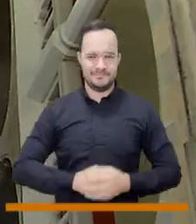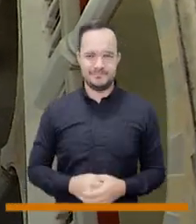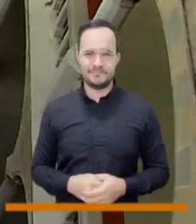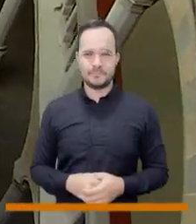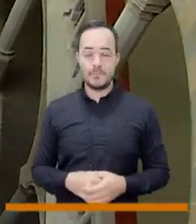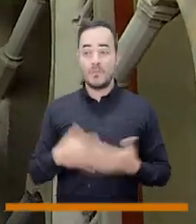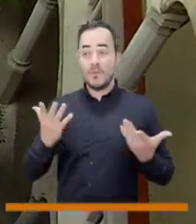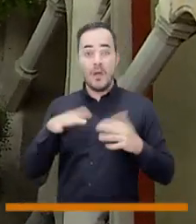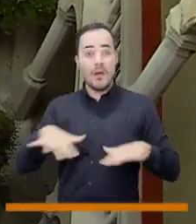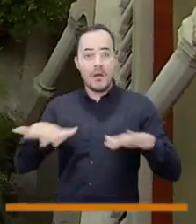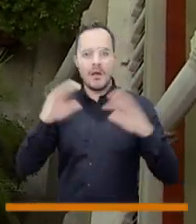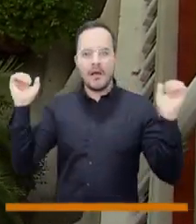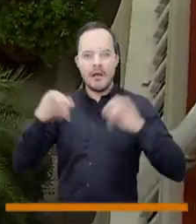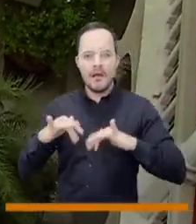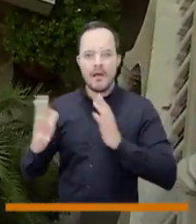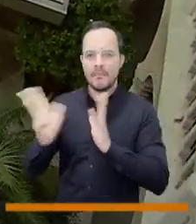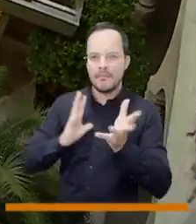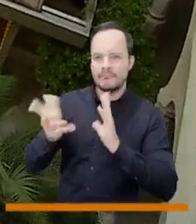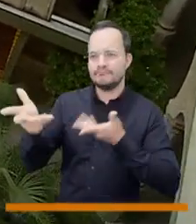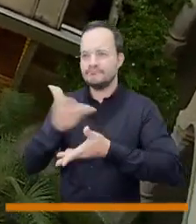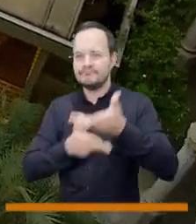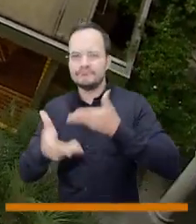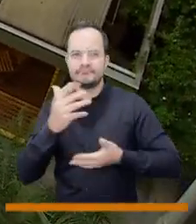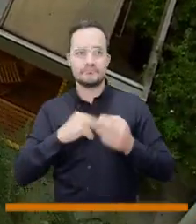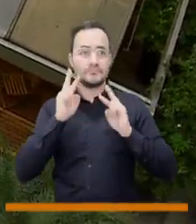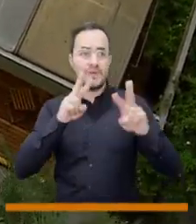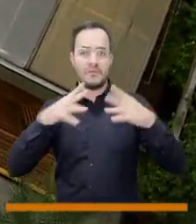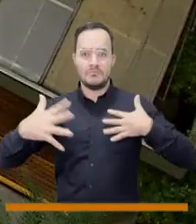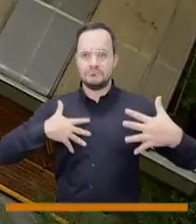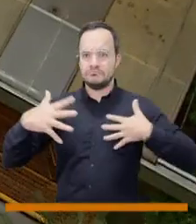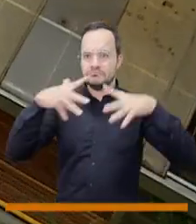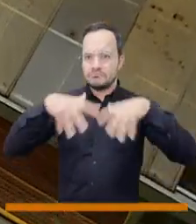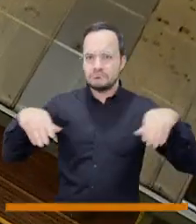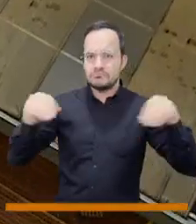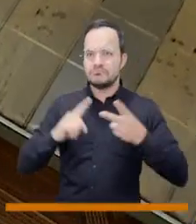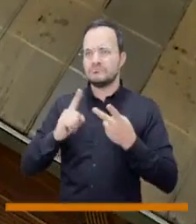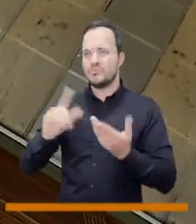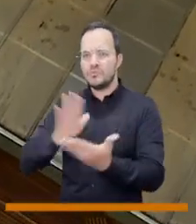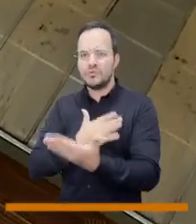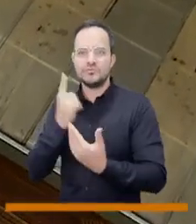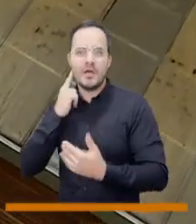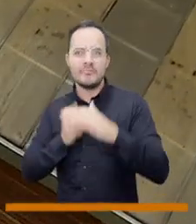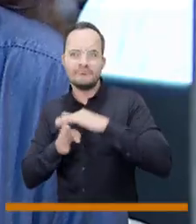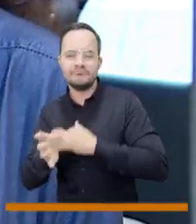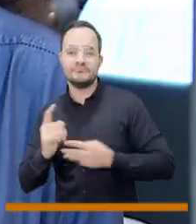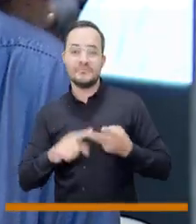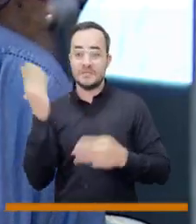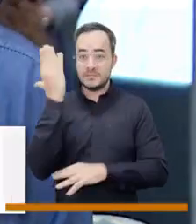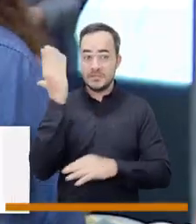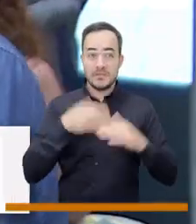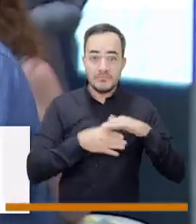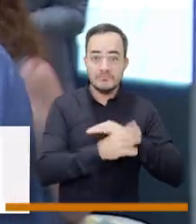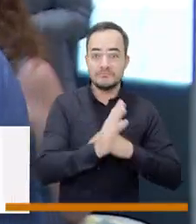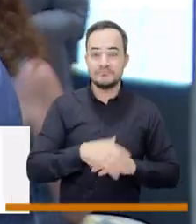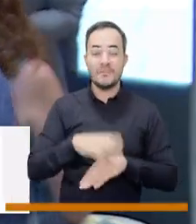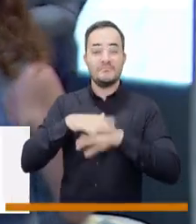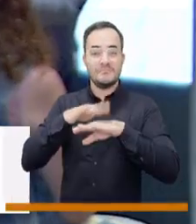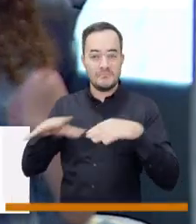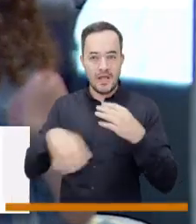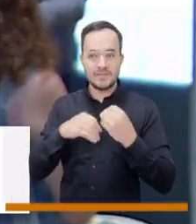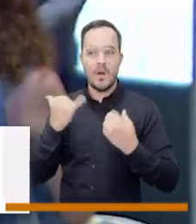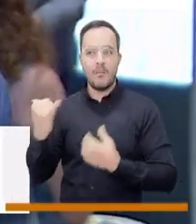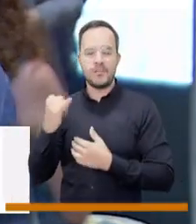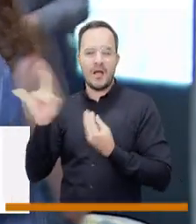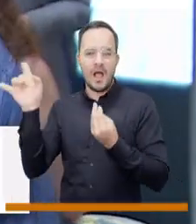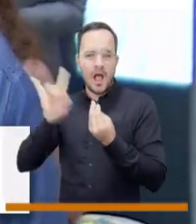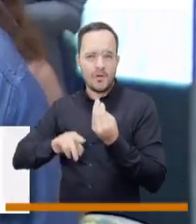un espacio para conversar para ver teatro para escuchar música para ver cine incluso vamos a tener un estudio de grabación de